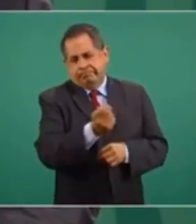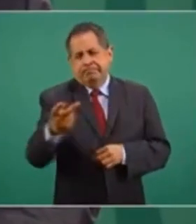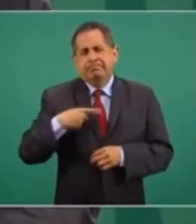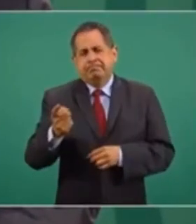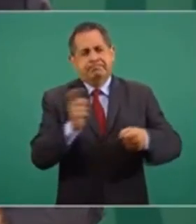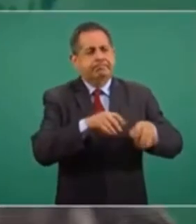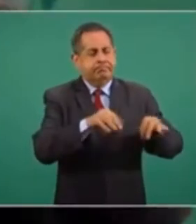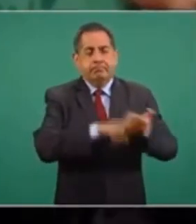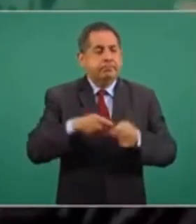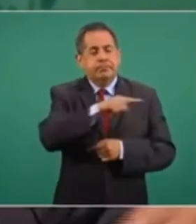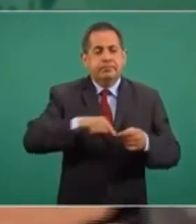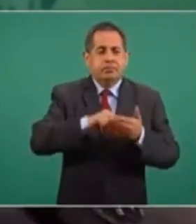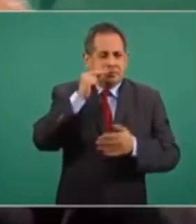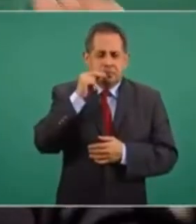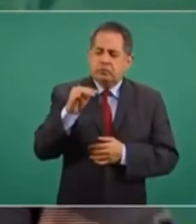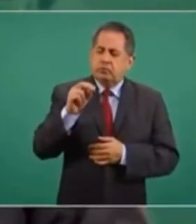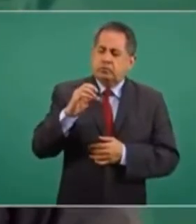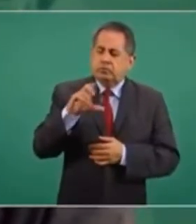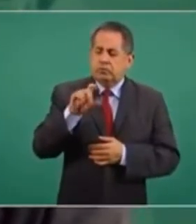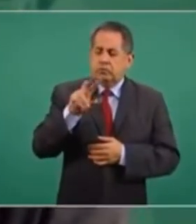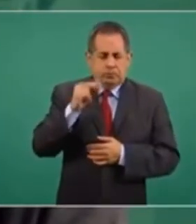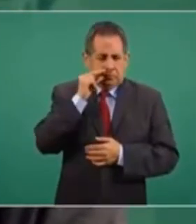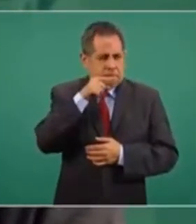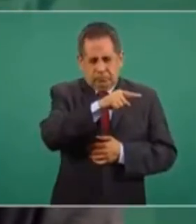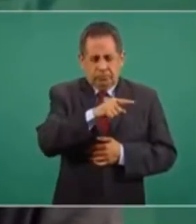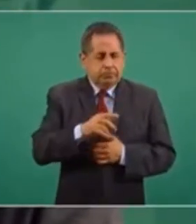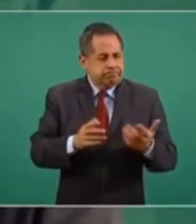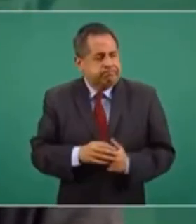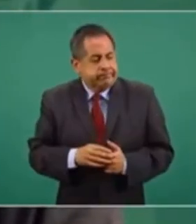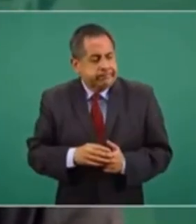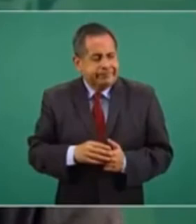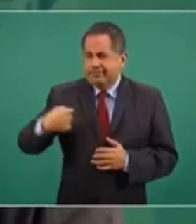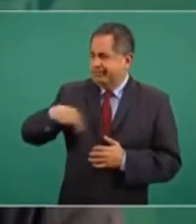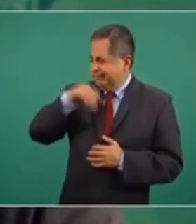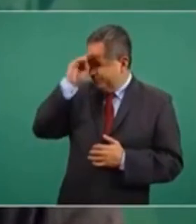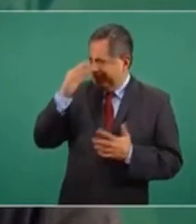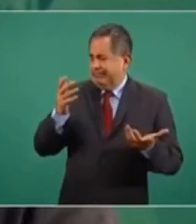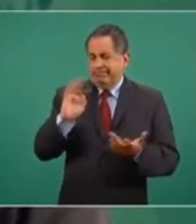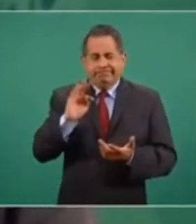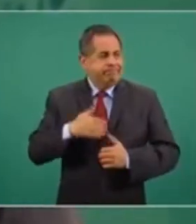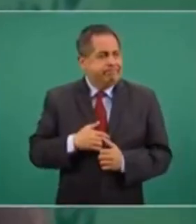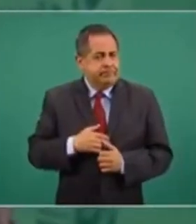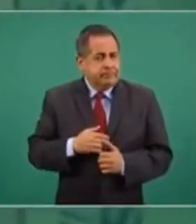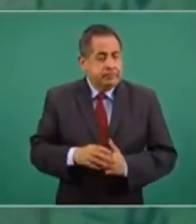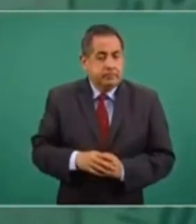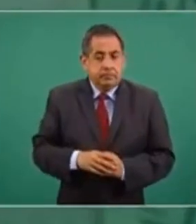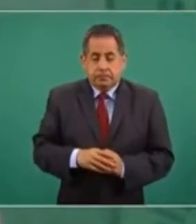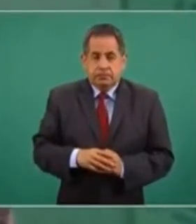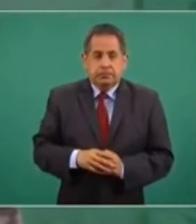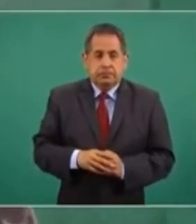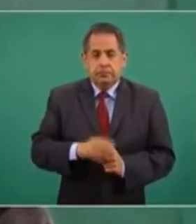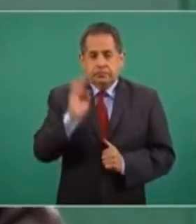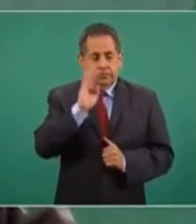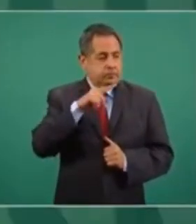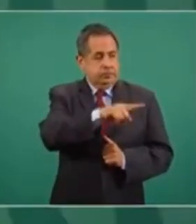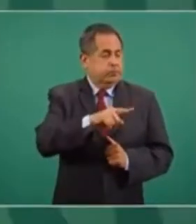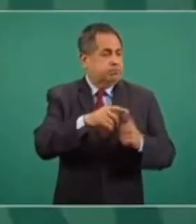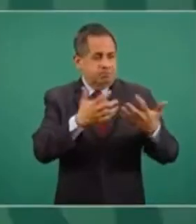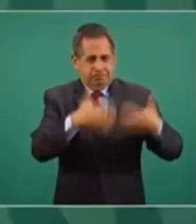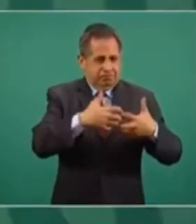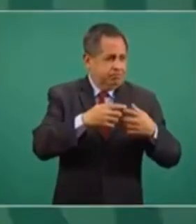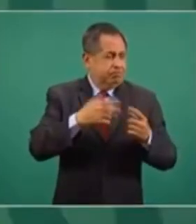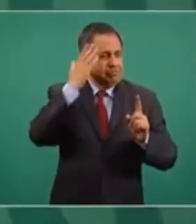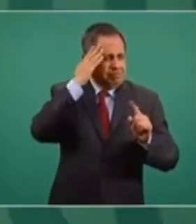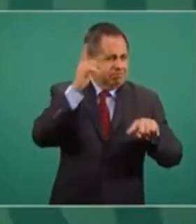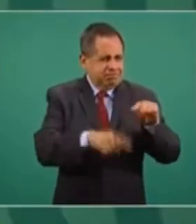en Monclova y nosotros dijimos que si se limpiaba la empresa, si